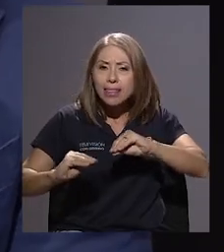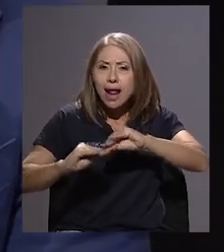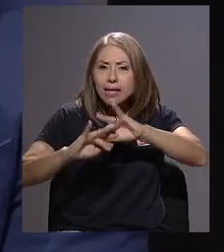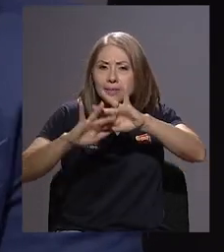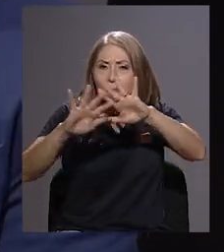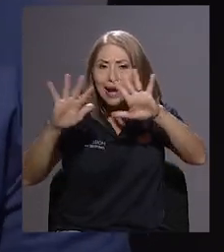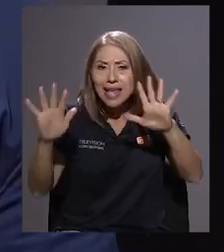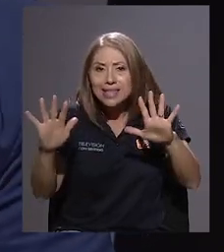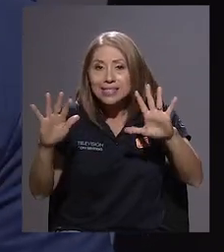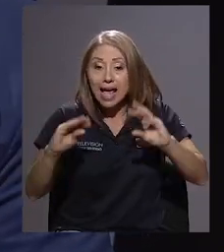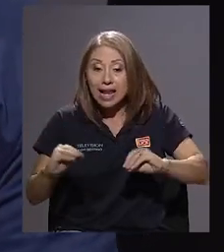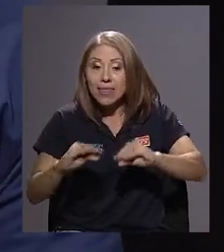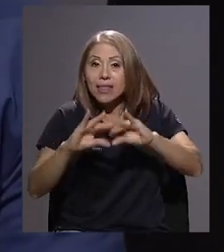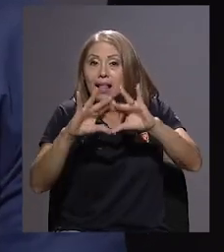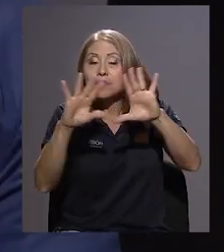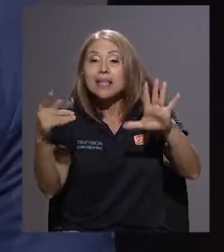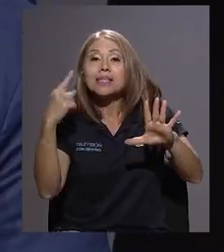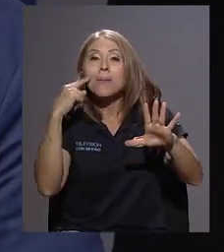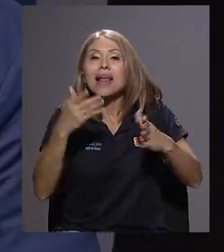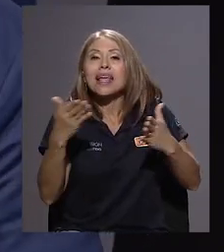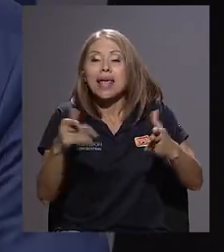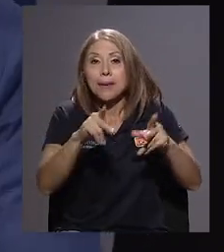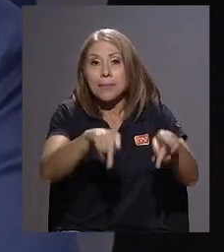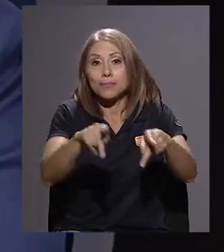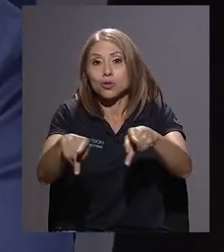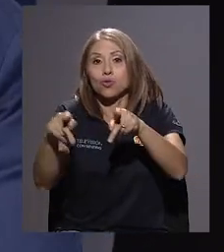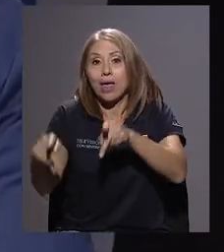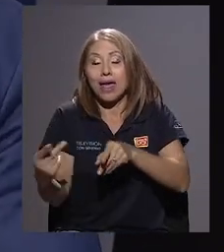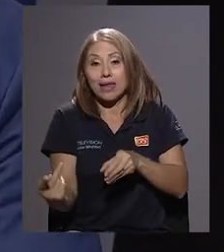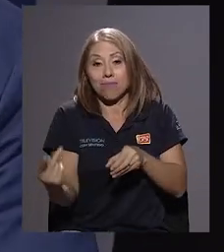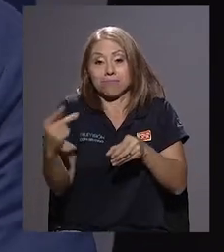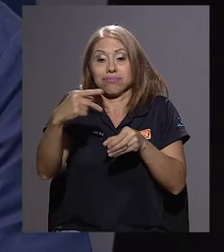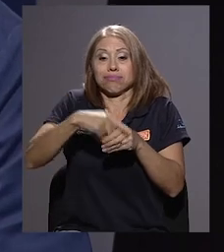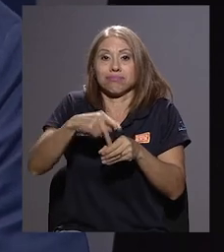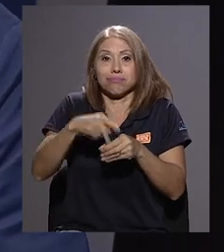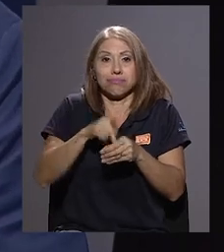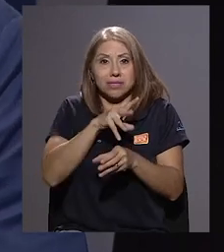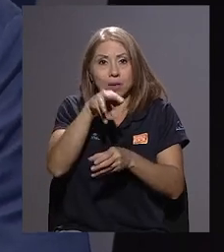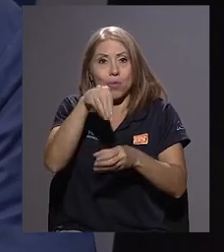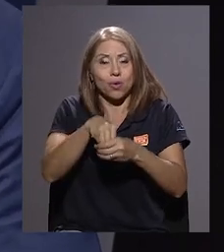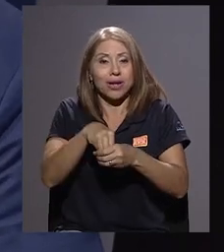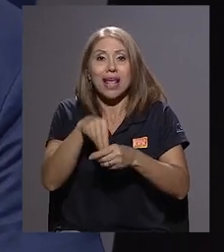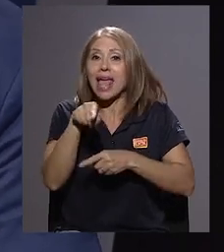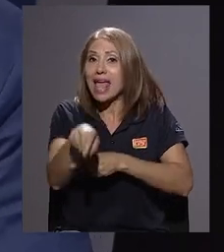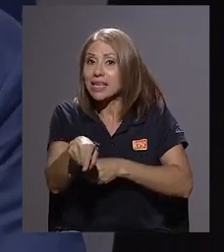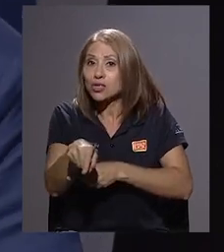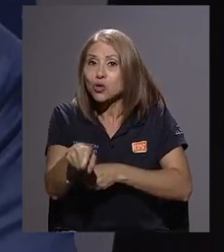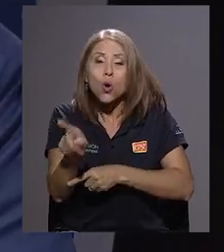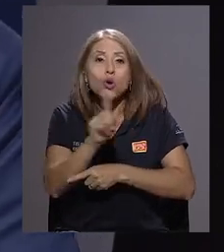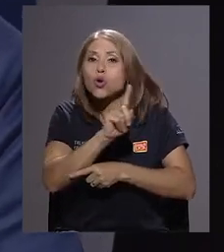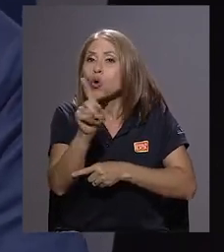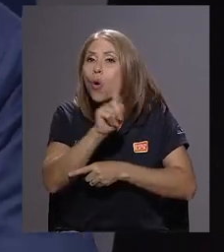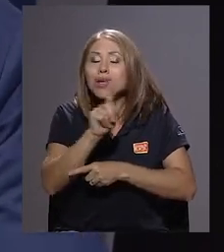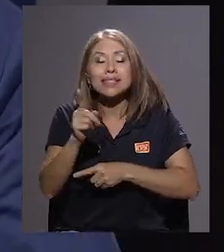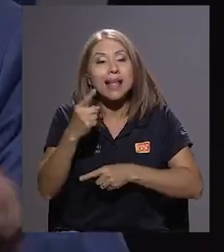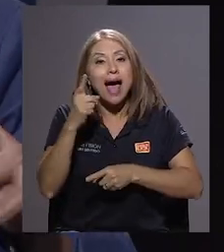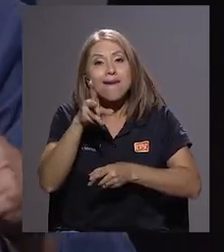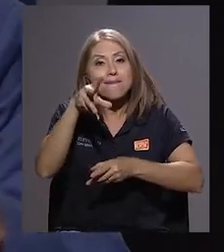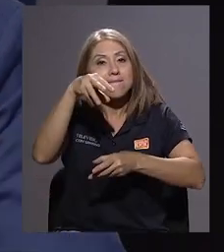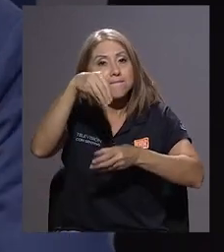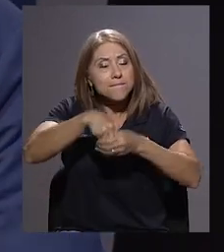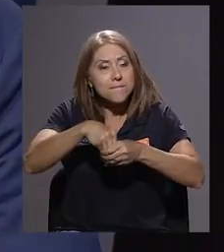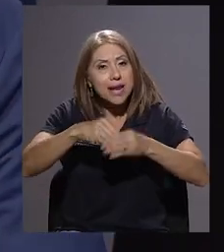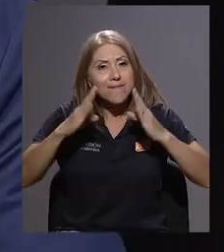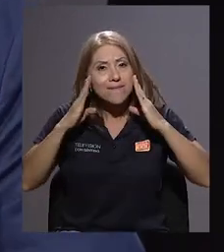que lleva la participación de la ciudadanía al involucramiento, eso no está previsto en la legalidad